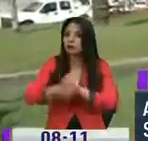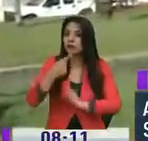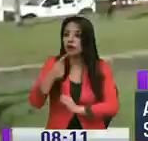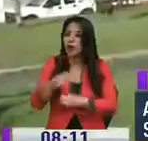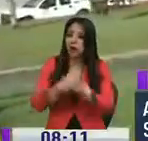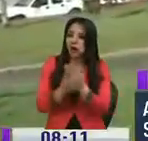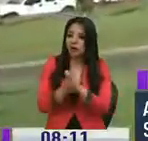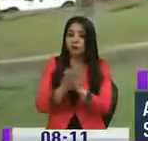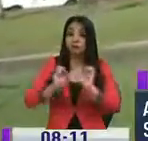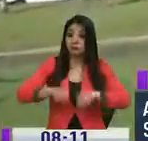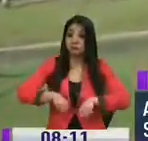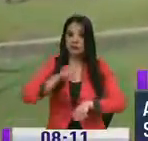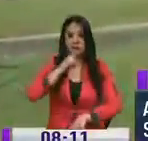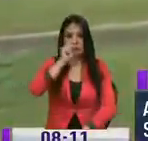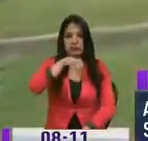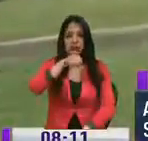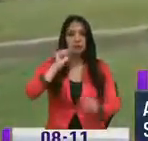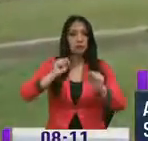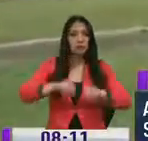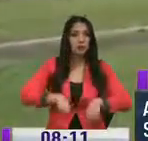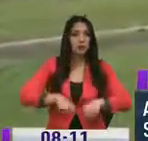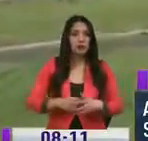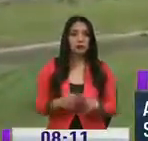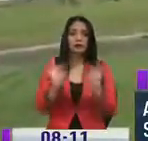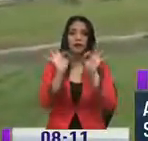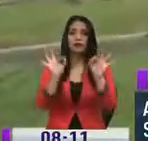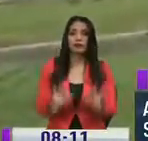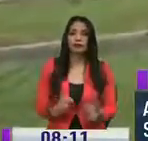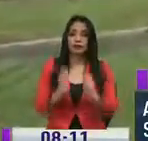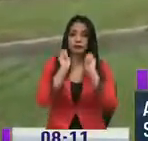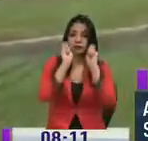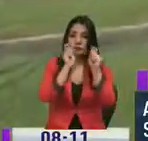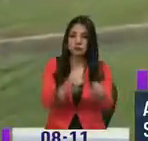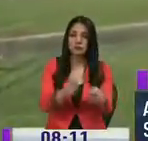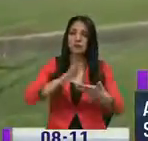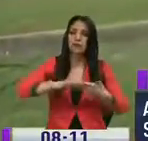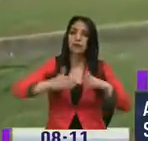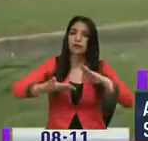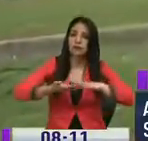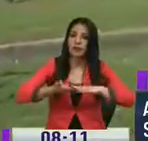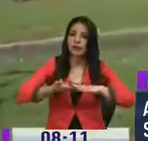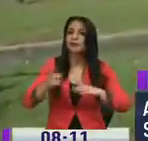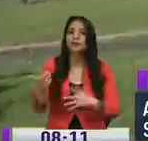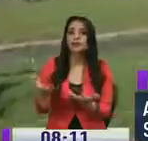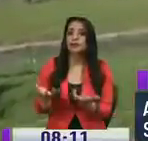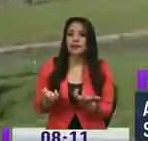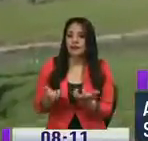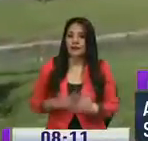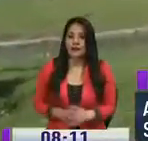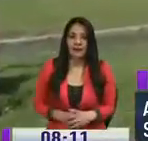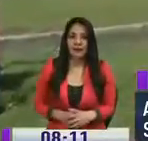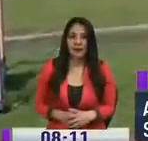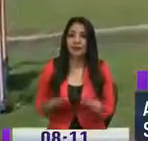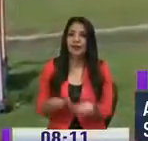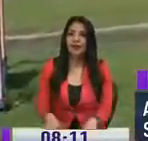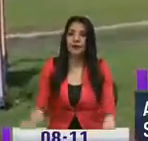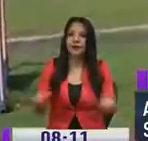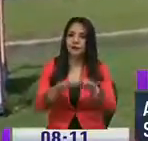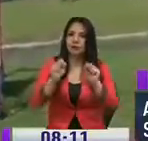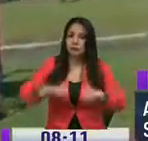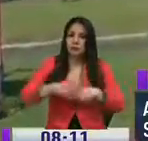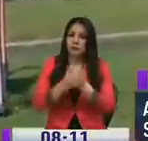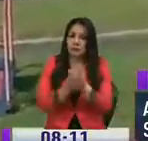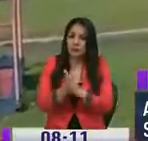a través de la entrega de un oficio de lo que la comunidad lo quiera hacer, porque como vemos es un espacio que puede ser aprovechado